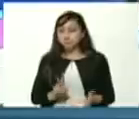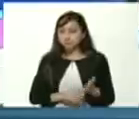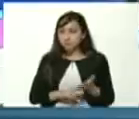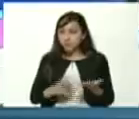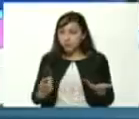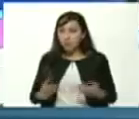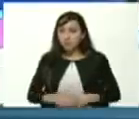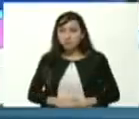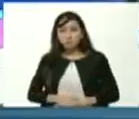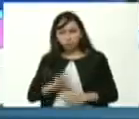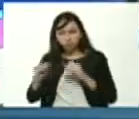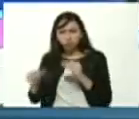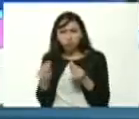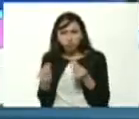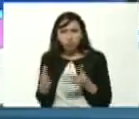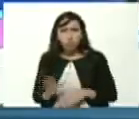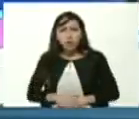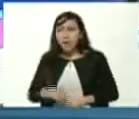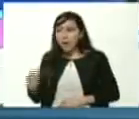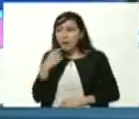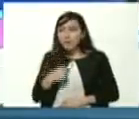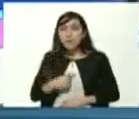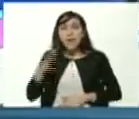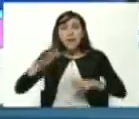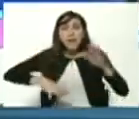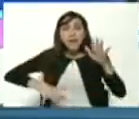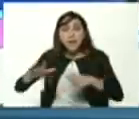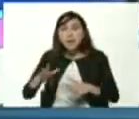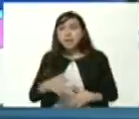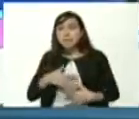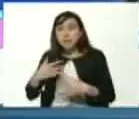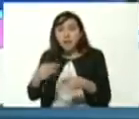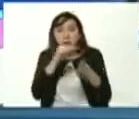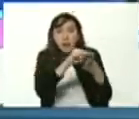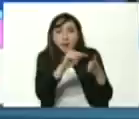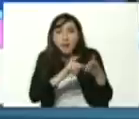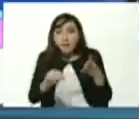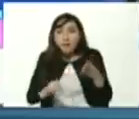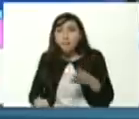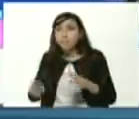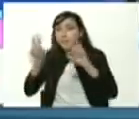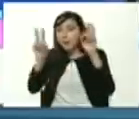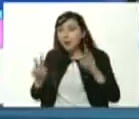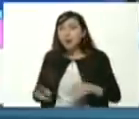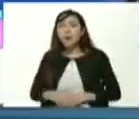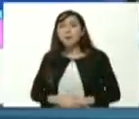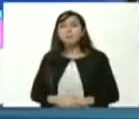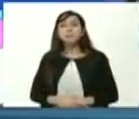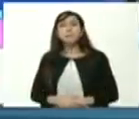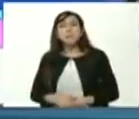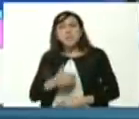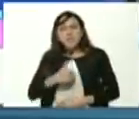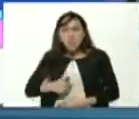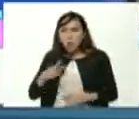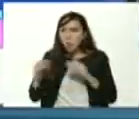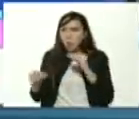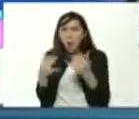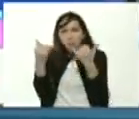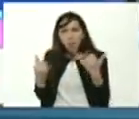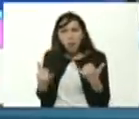he hablado mucho él me dice que hay 15 carreras priorizadas y hay 20 carreras complementarias yo quisiera que habláramos de eso